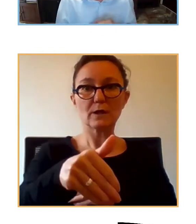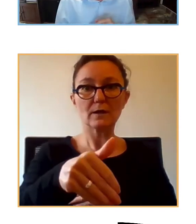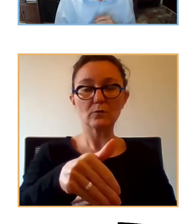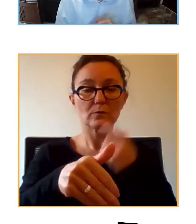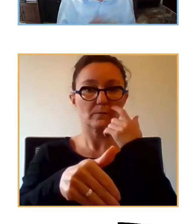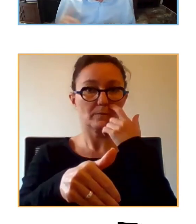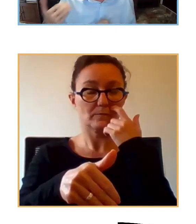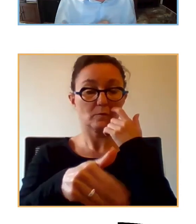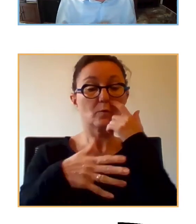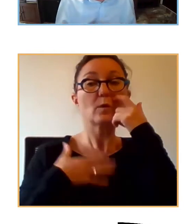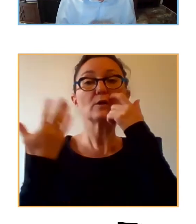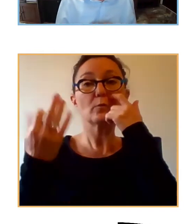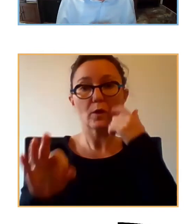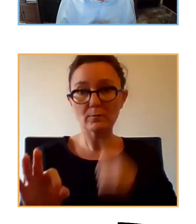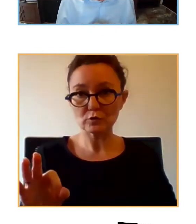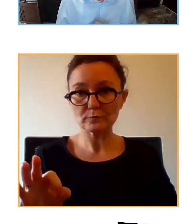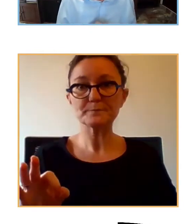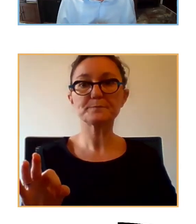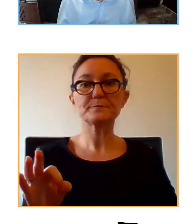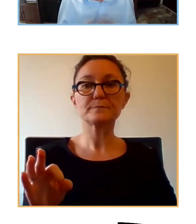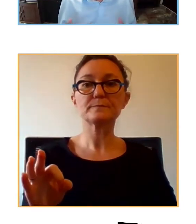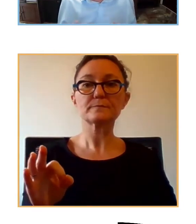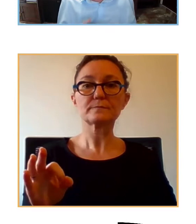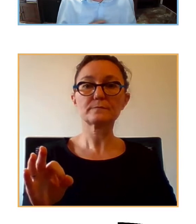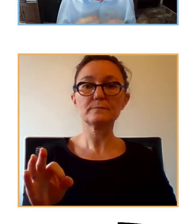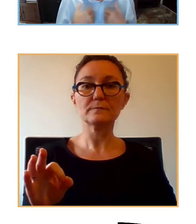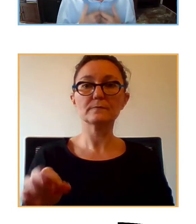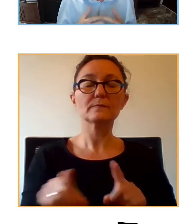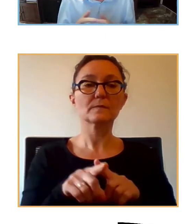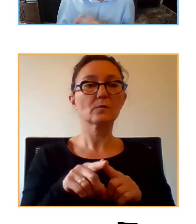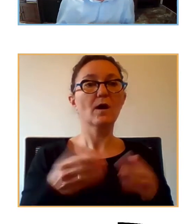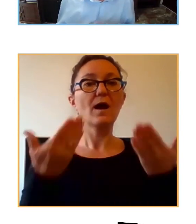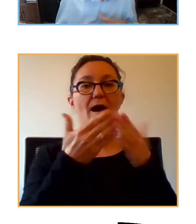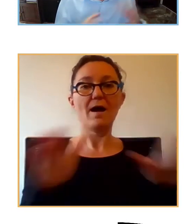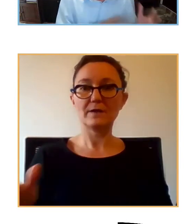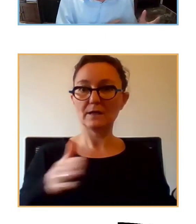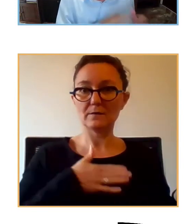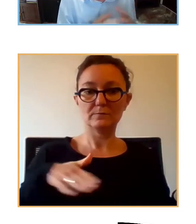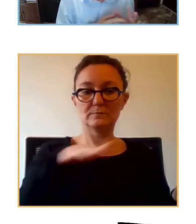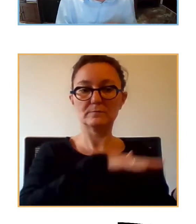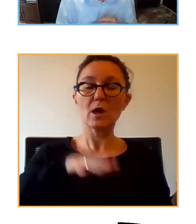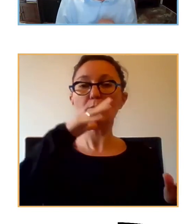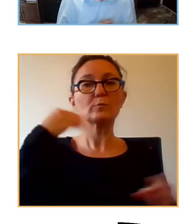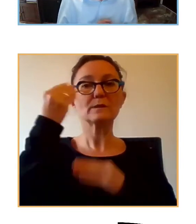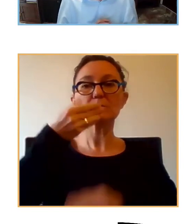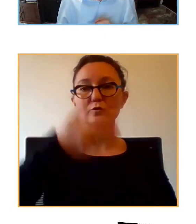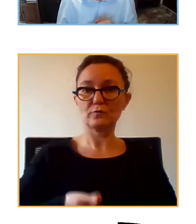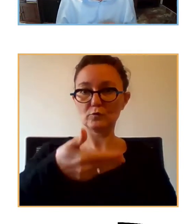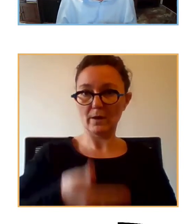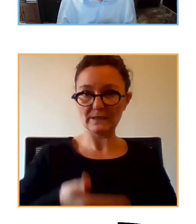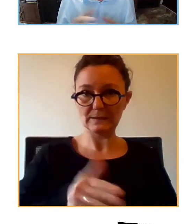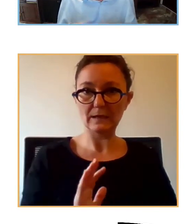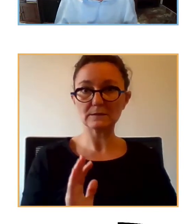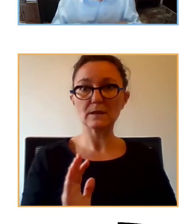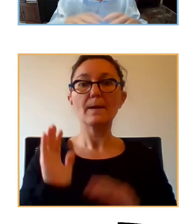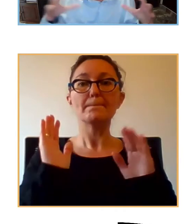podamos, pues volver a reuniones presenciales que son indispensables desde nuestro punto de vista. Ahora bien, siempre lo vamos a seguir combinando